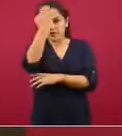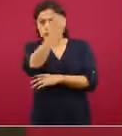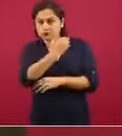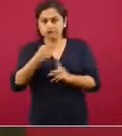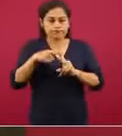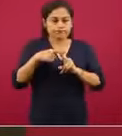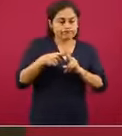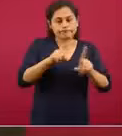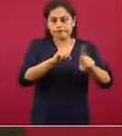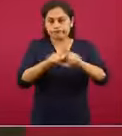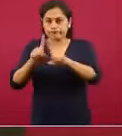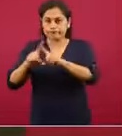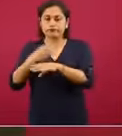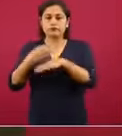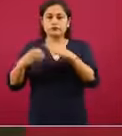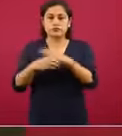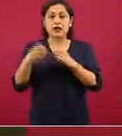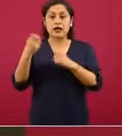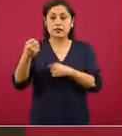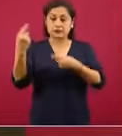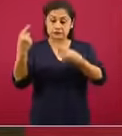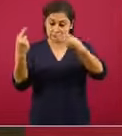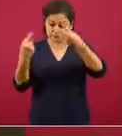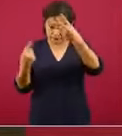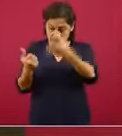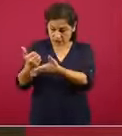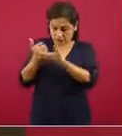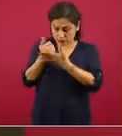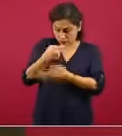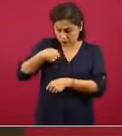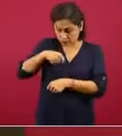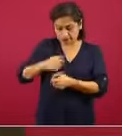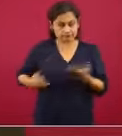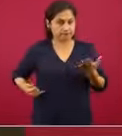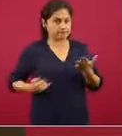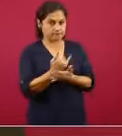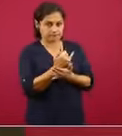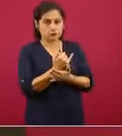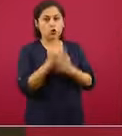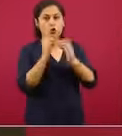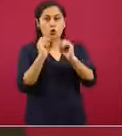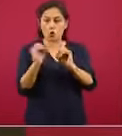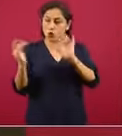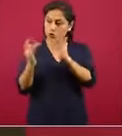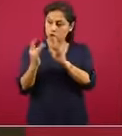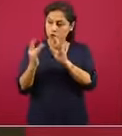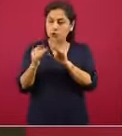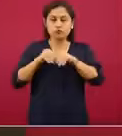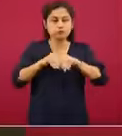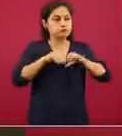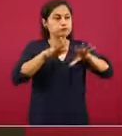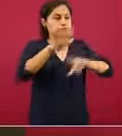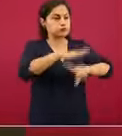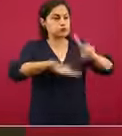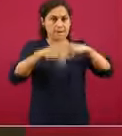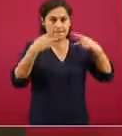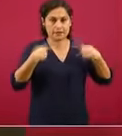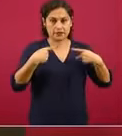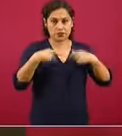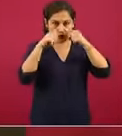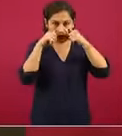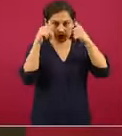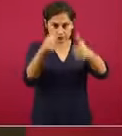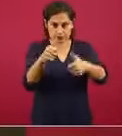son elementos clave para la toma de decisiones o también para la comunicación de riesgo de la población. Y aquí